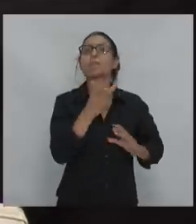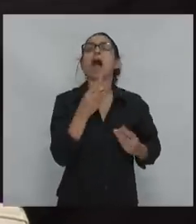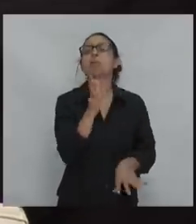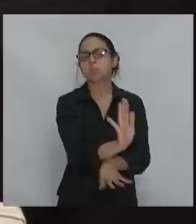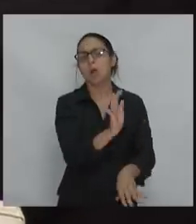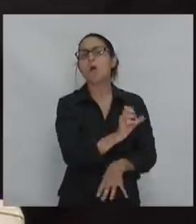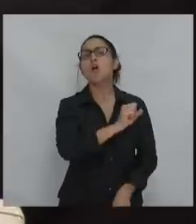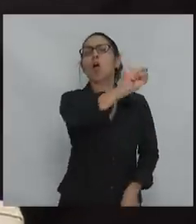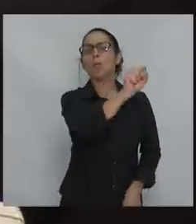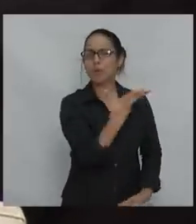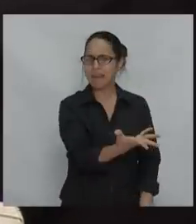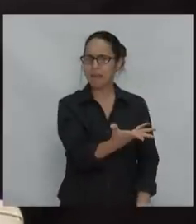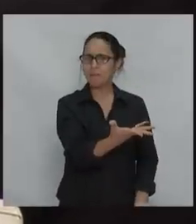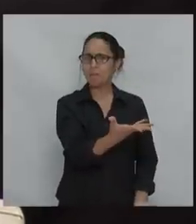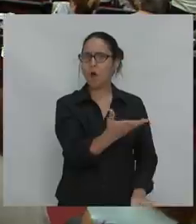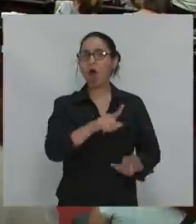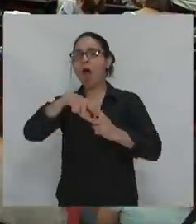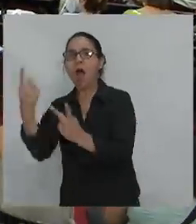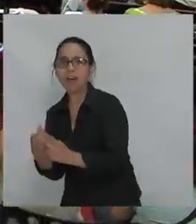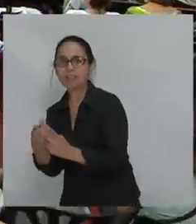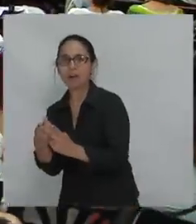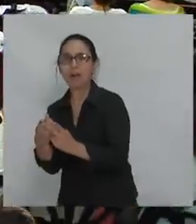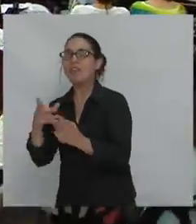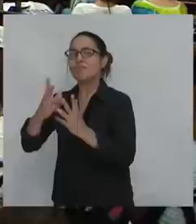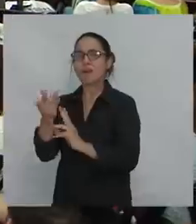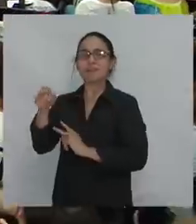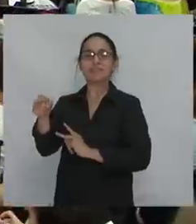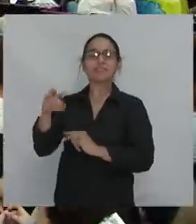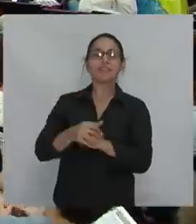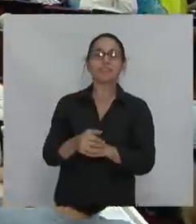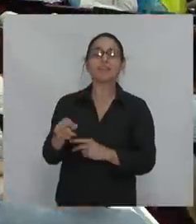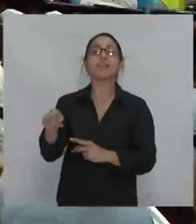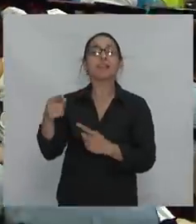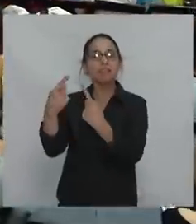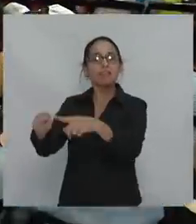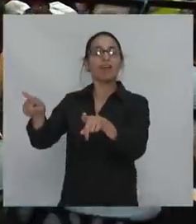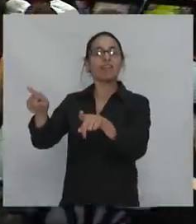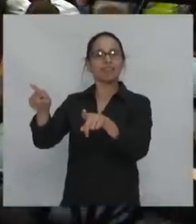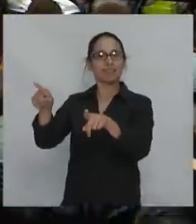proteccionistas? Tenemos un neoliberalismo